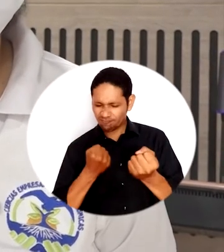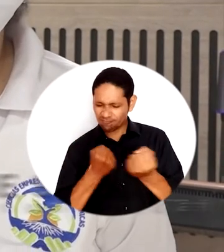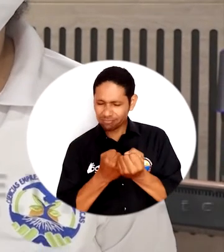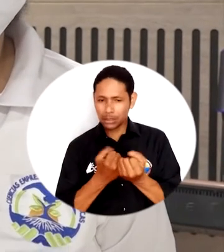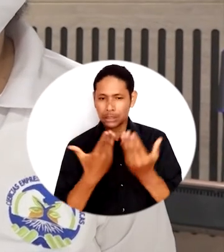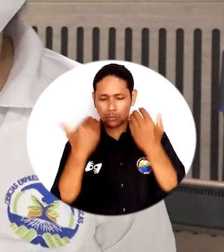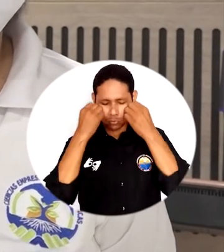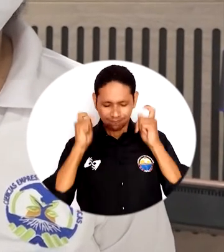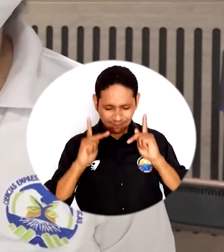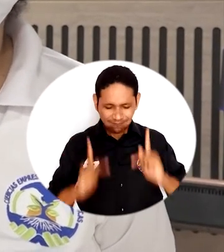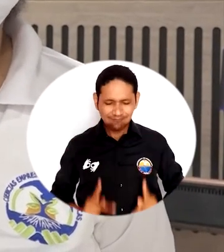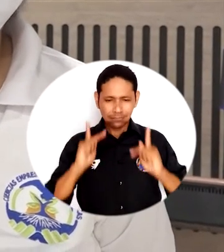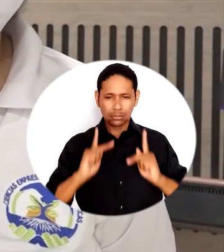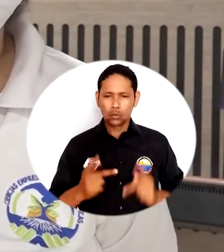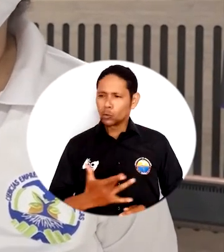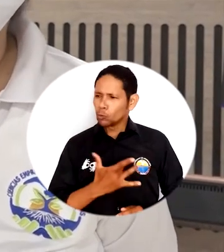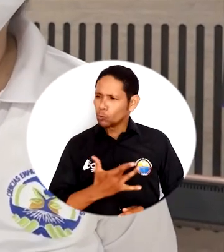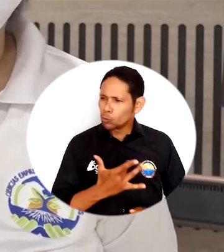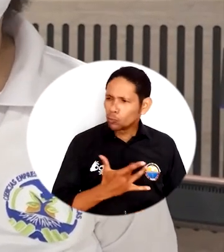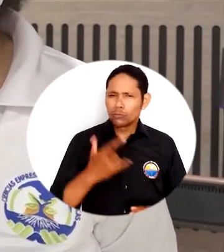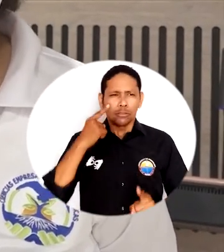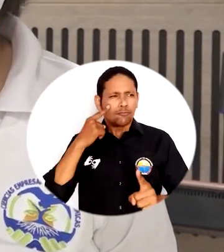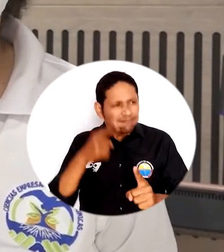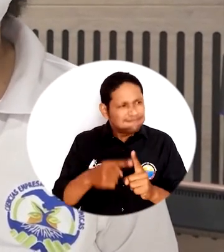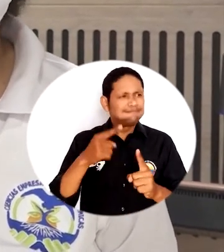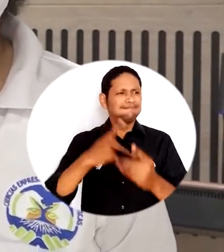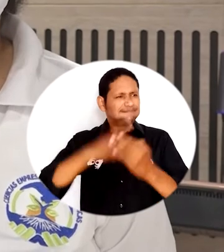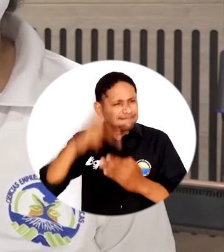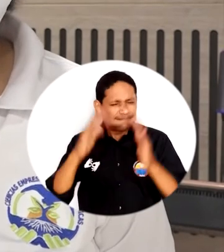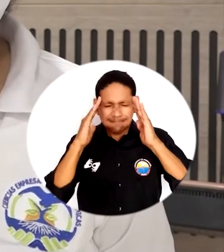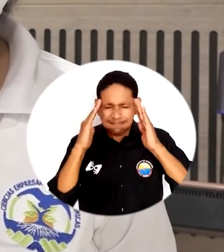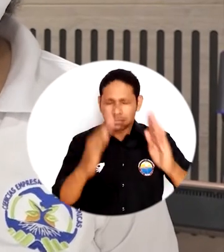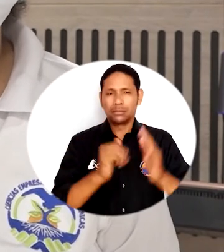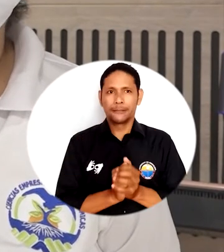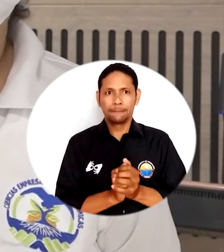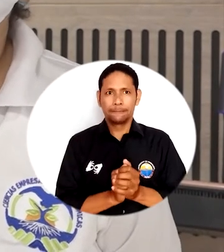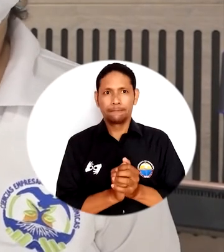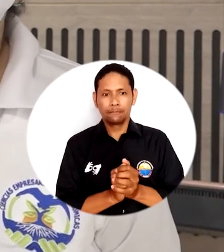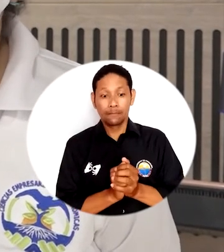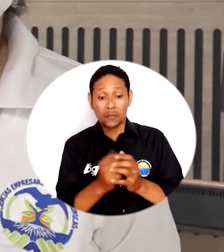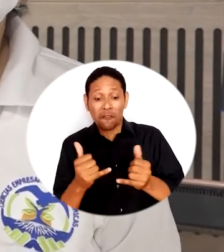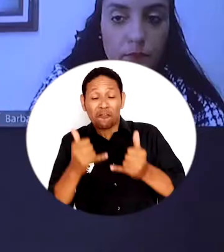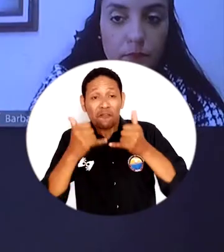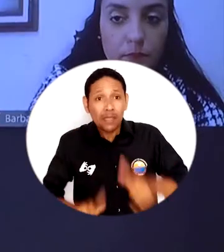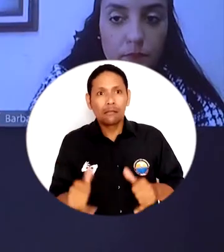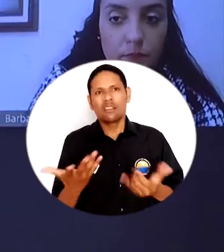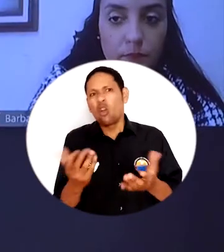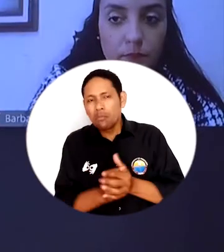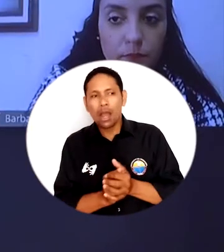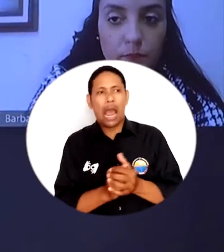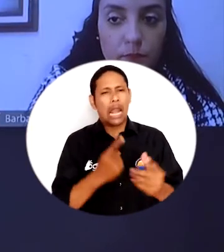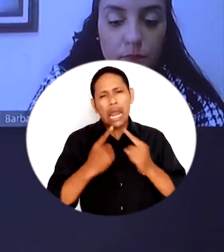valor del sentido de ser persona, de ser humano y que es lo que se proyecta en la formación. La jornada de